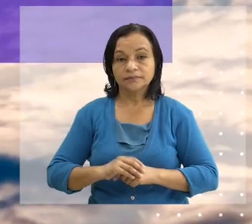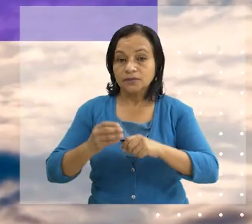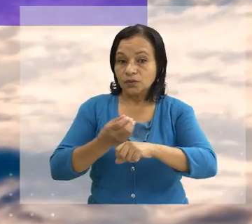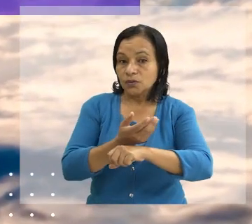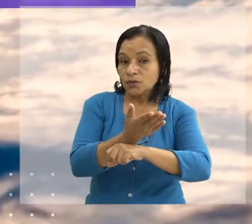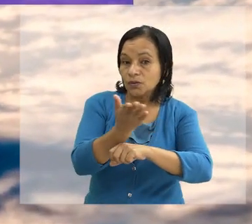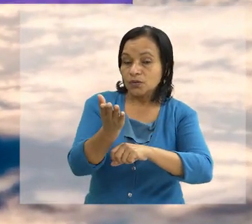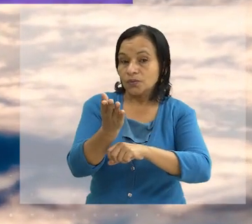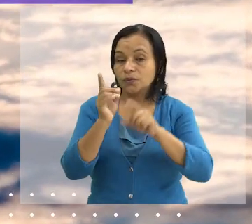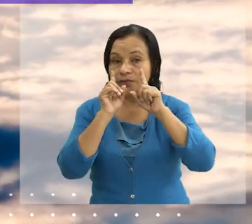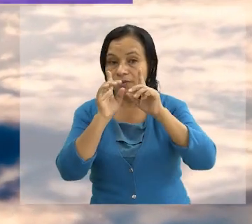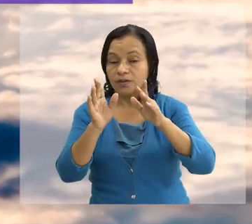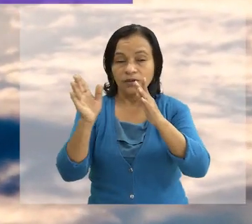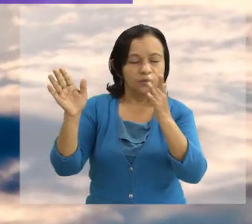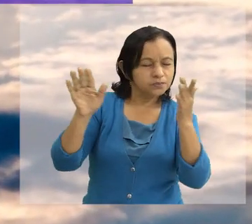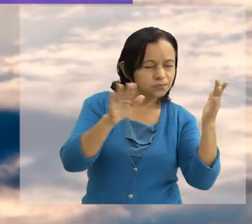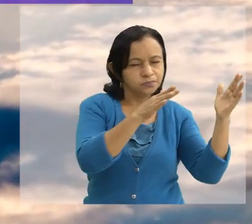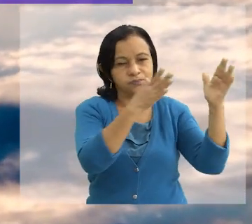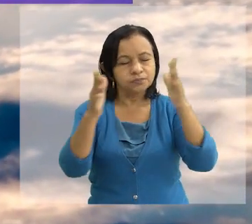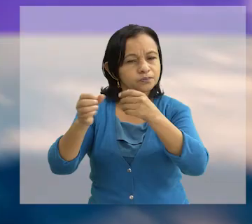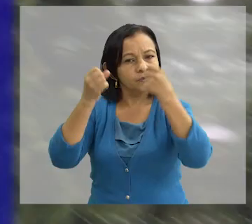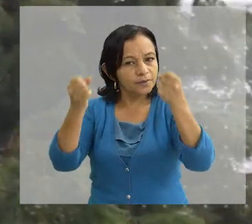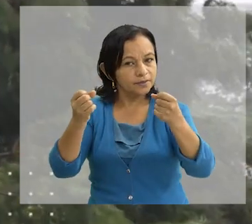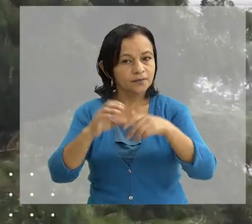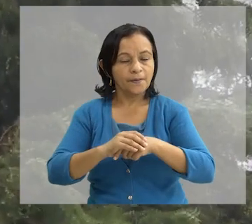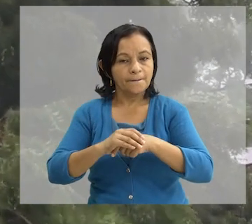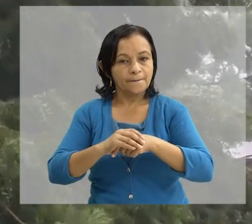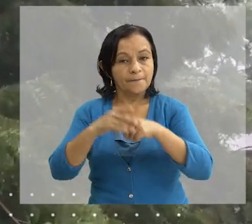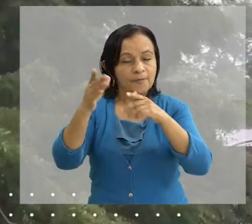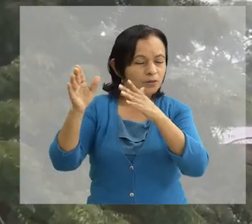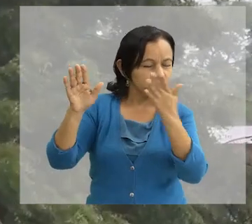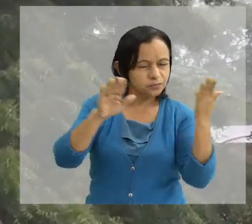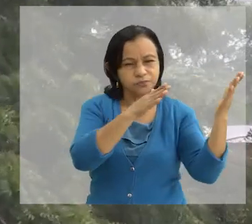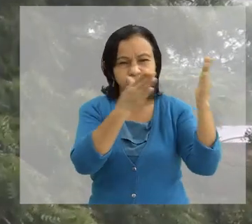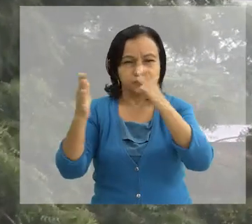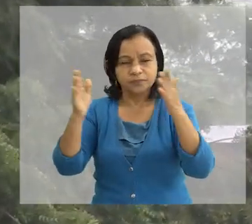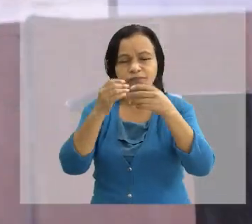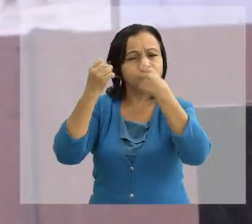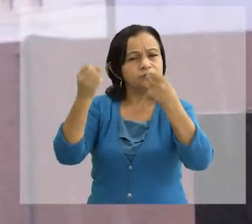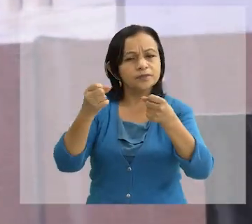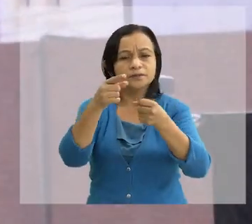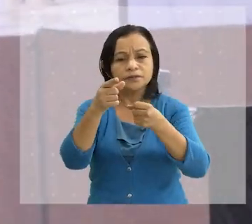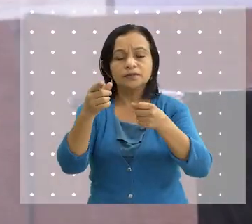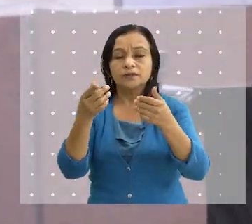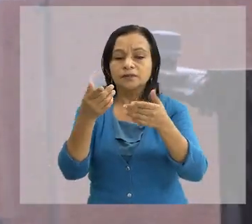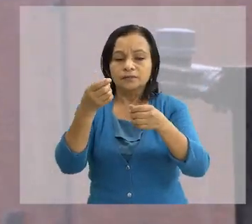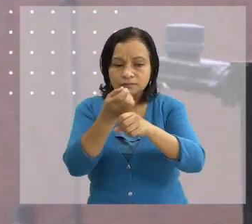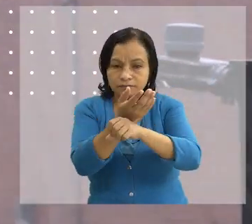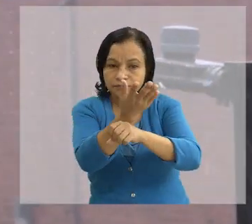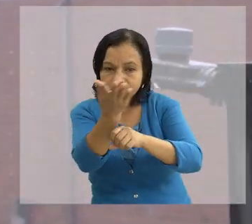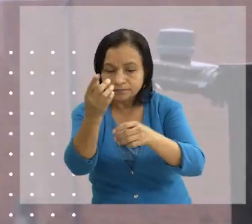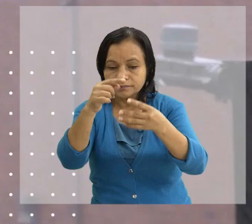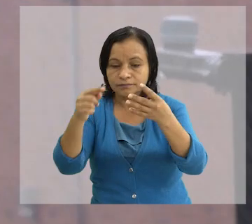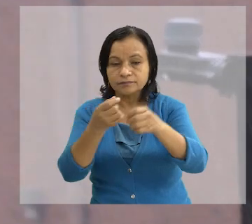Recomendaciones para protegernos ante rachas de vientos fuertes Para reducir el impacto de los vientos cuando son fuertes, debemos tomar en cuenta